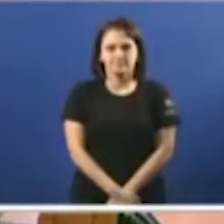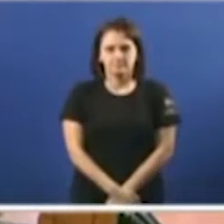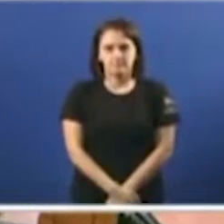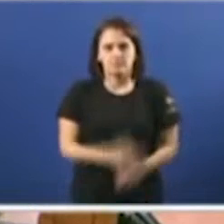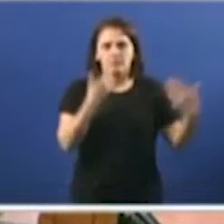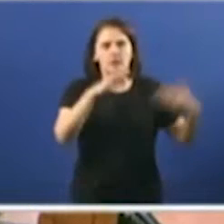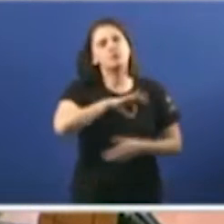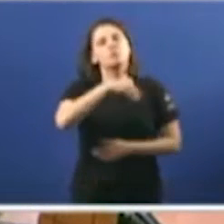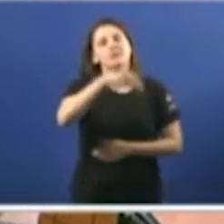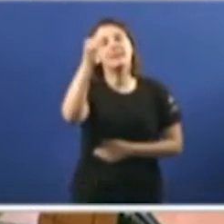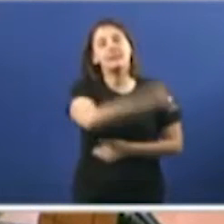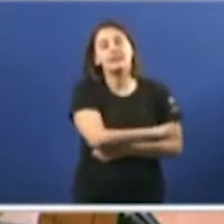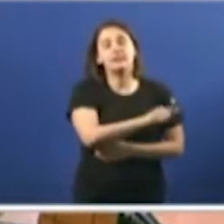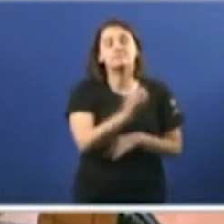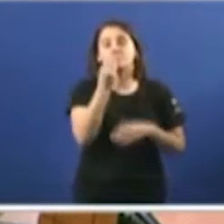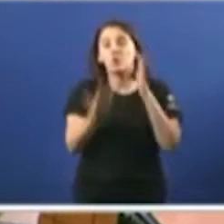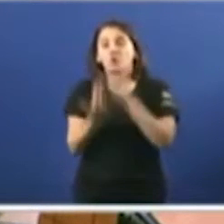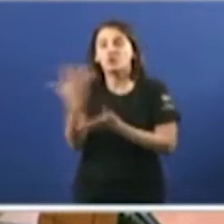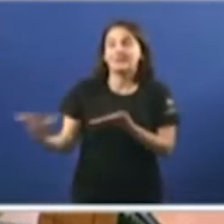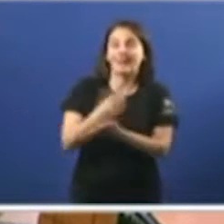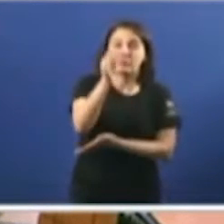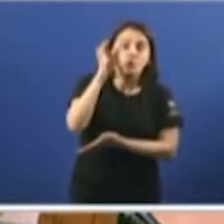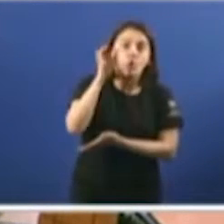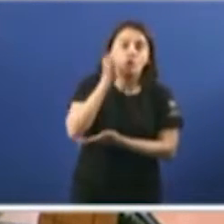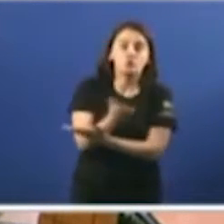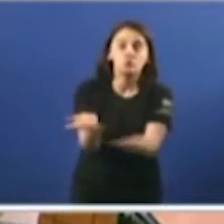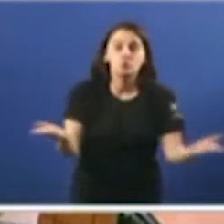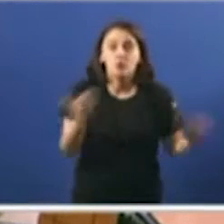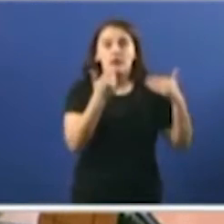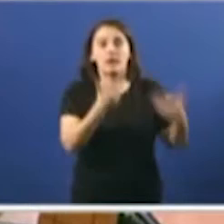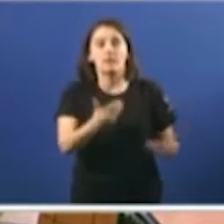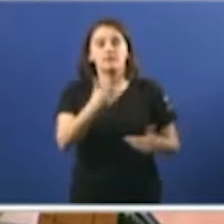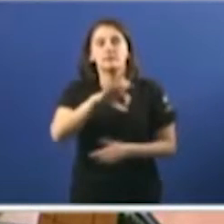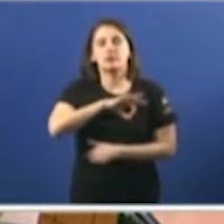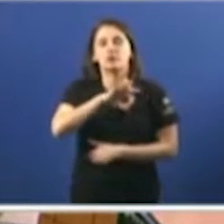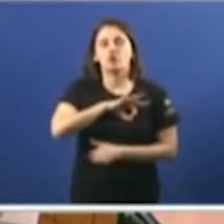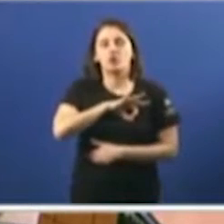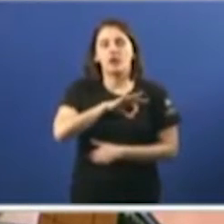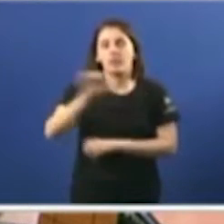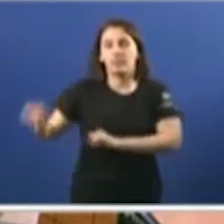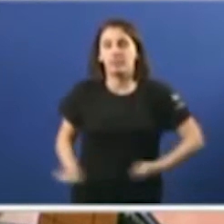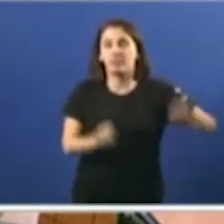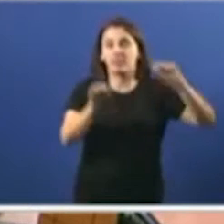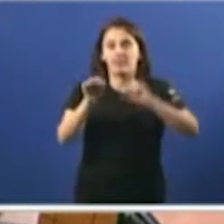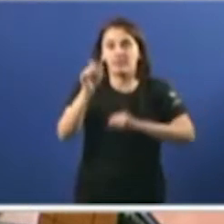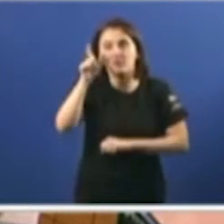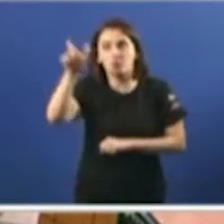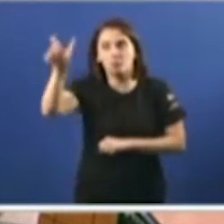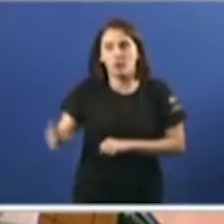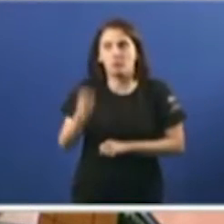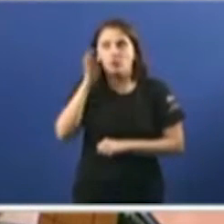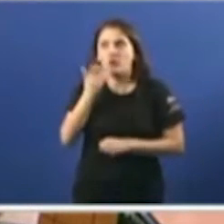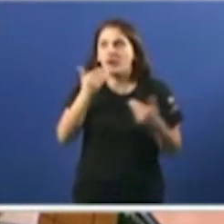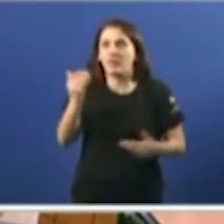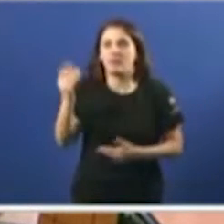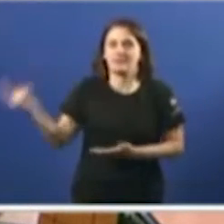Grazas, presidente. Bo día a todas e a todos. Bo día. Grazas, señora Valedora, por la súa comparecencia hoxe en